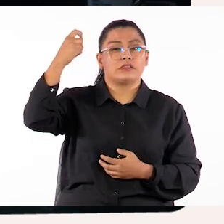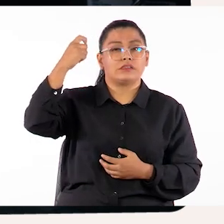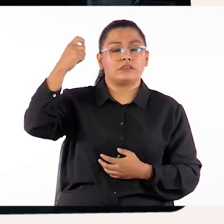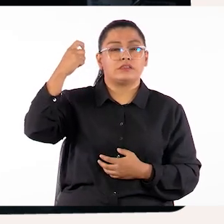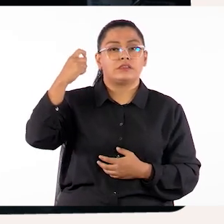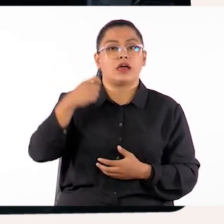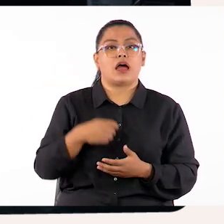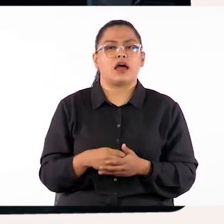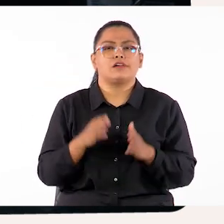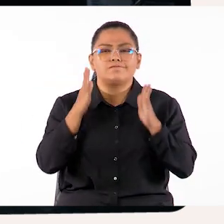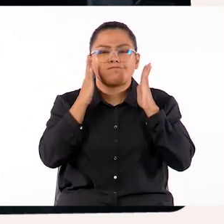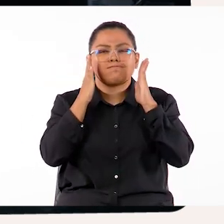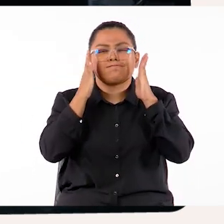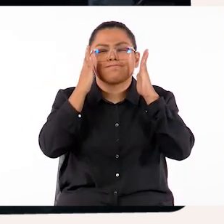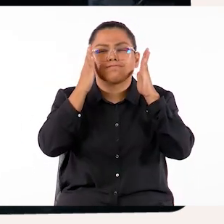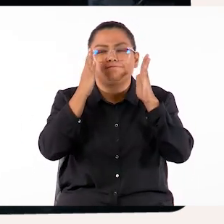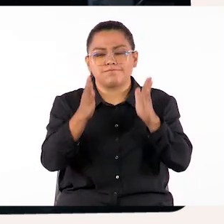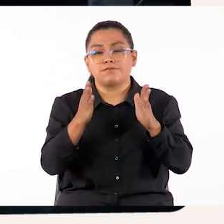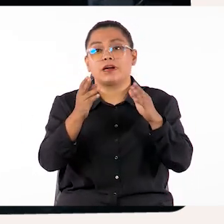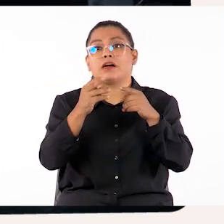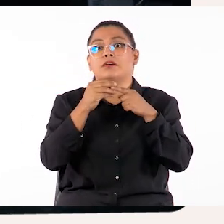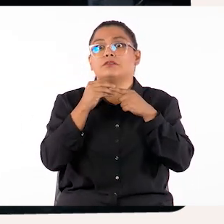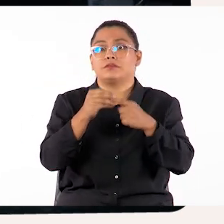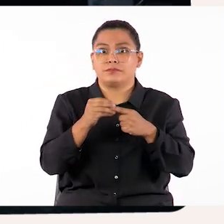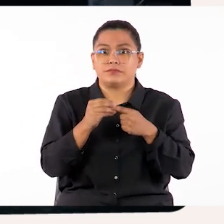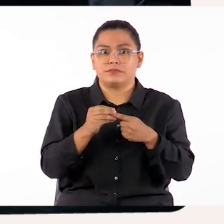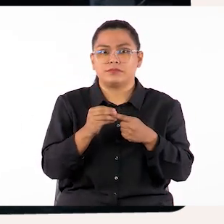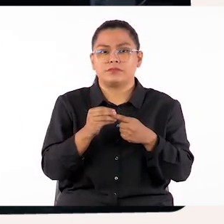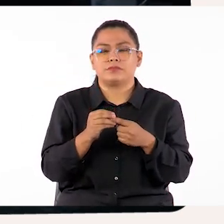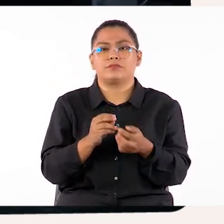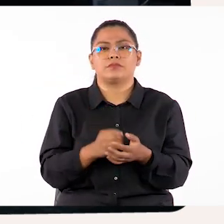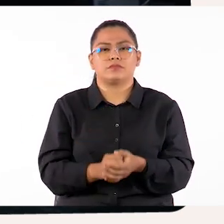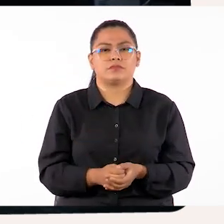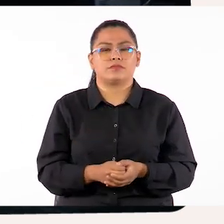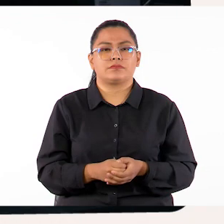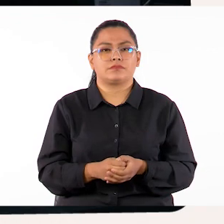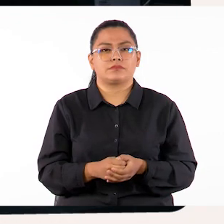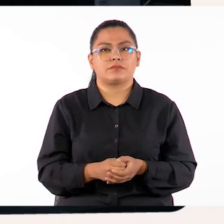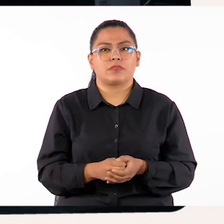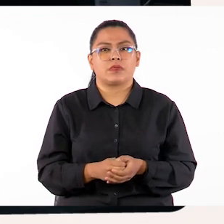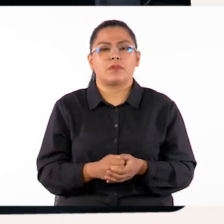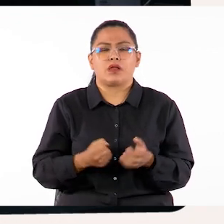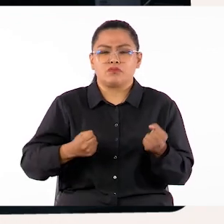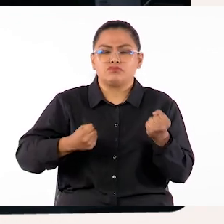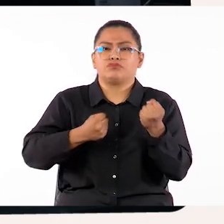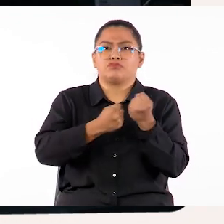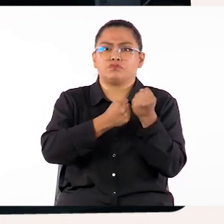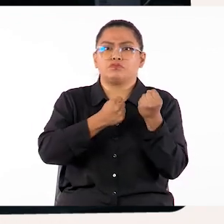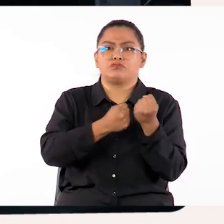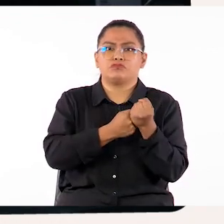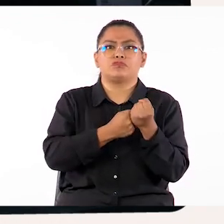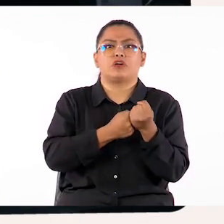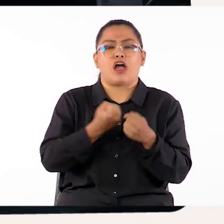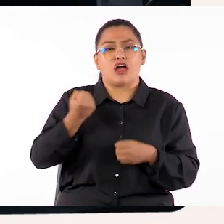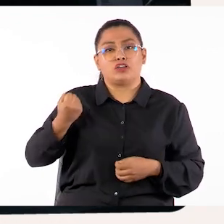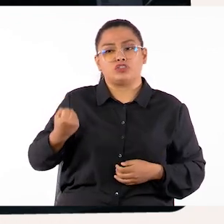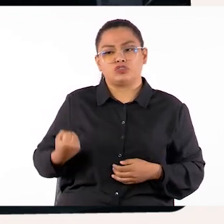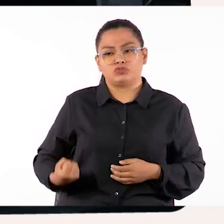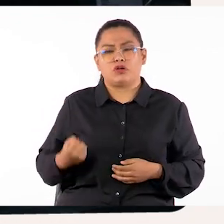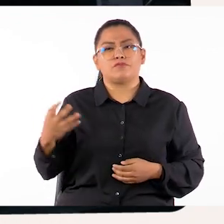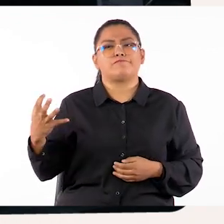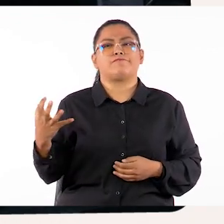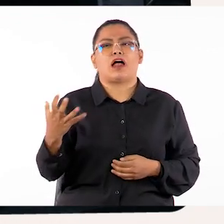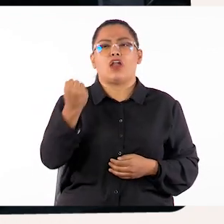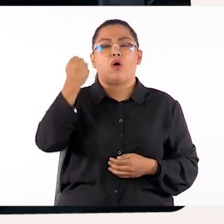una especial atención del docente que deberá afinar sus sentidos de modo de apoyar a los estudiantes para el logro de